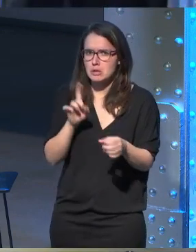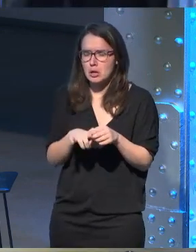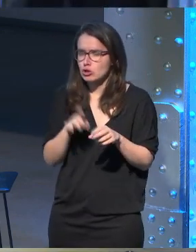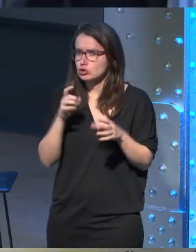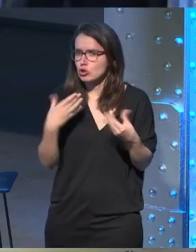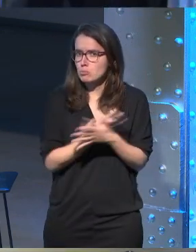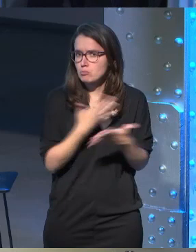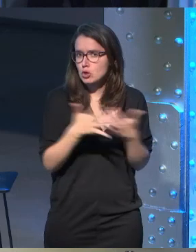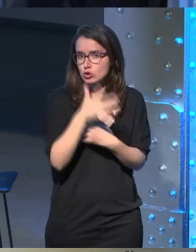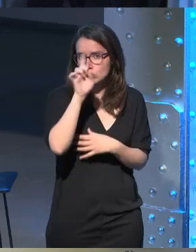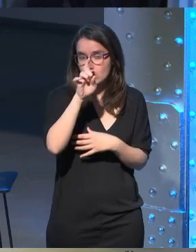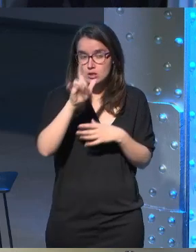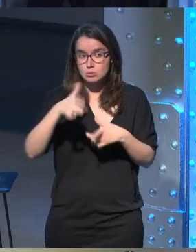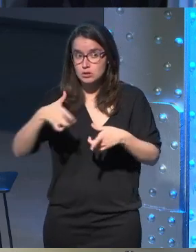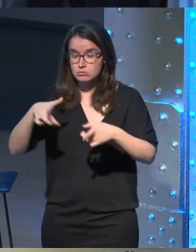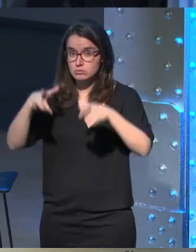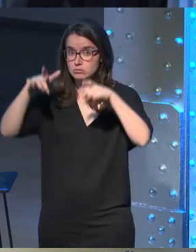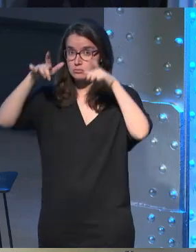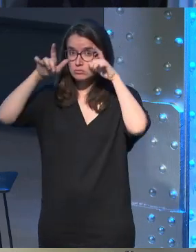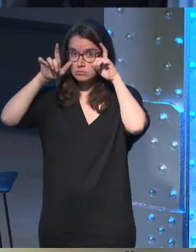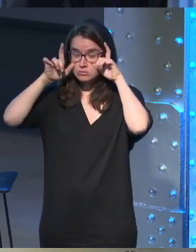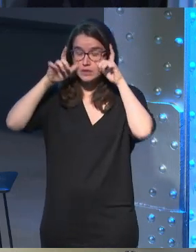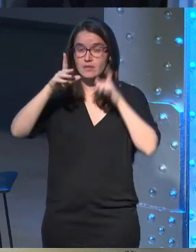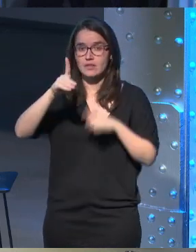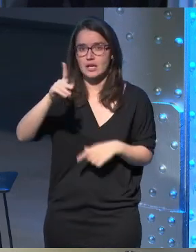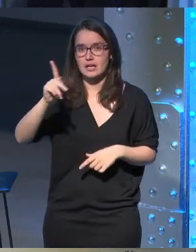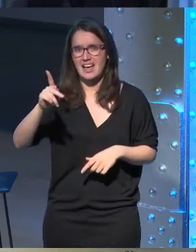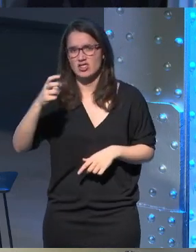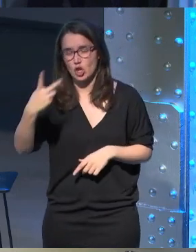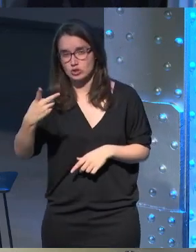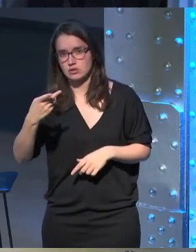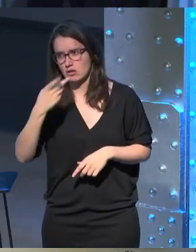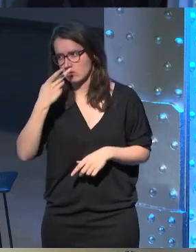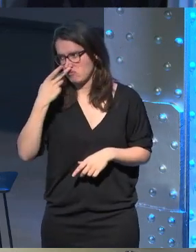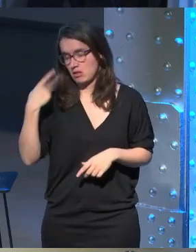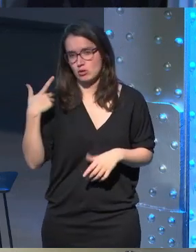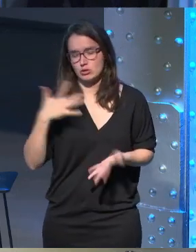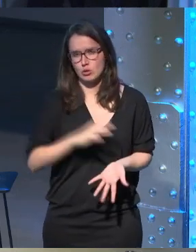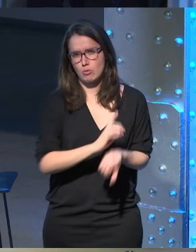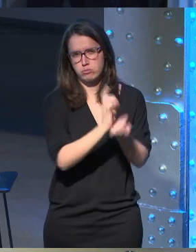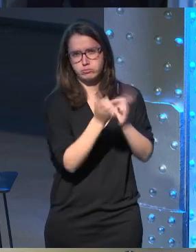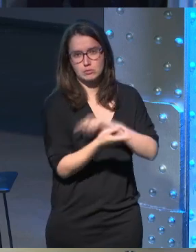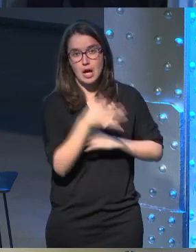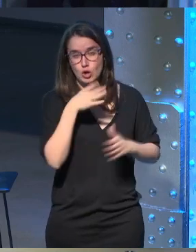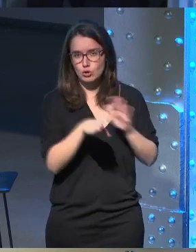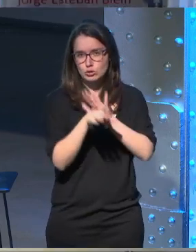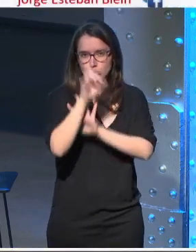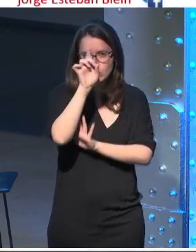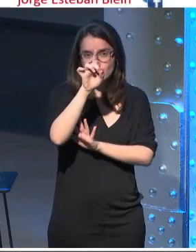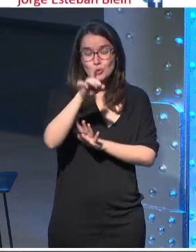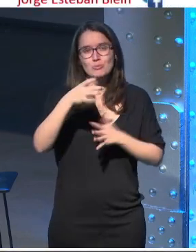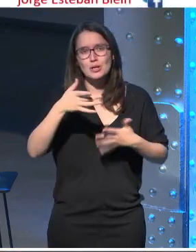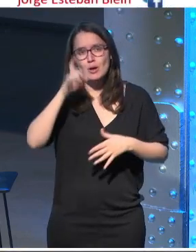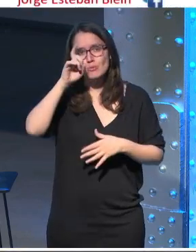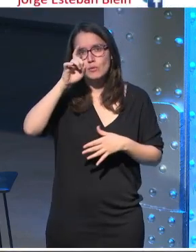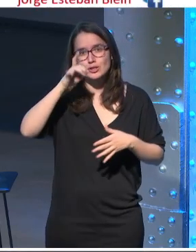docencia luego hice el gesto de ponerme mis primeras de K2 hace más de dos años y cambió todo ahora sigo en la docencia pero ya soy